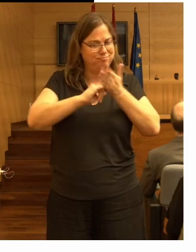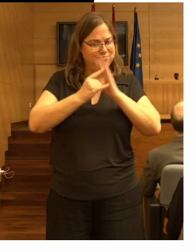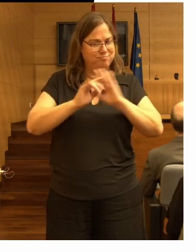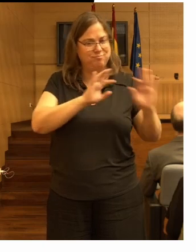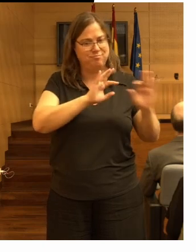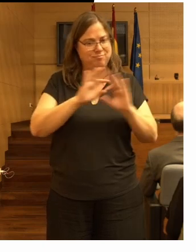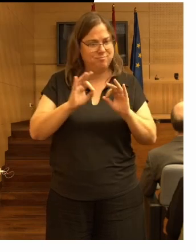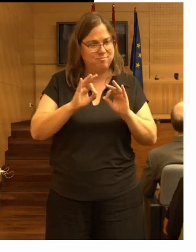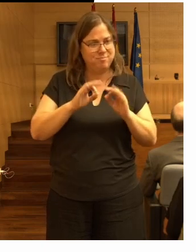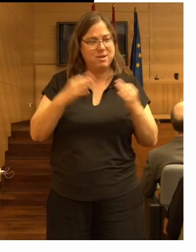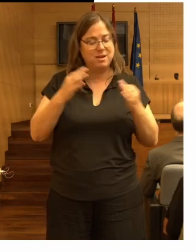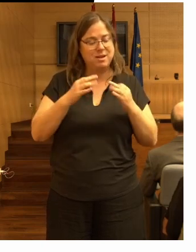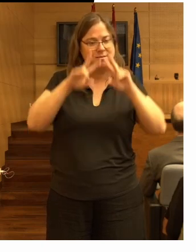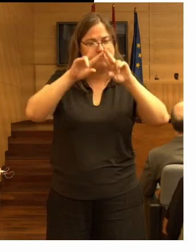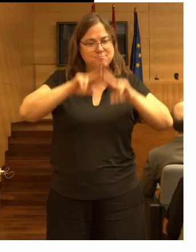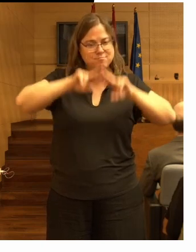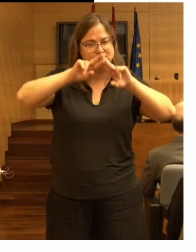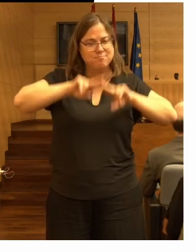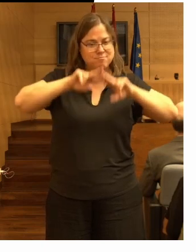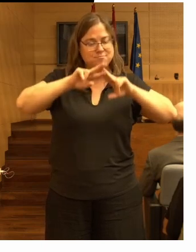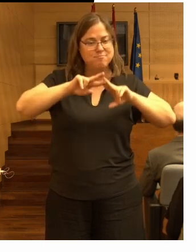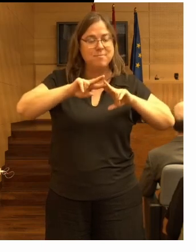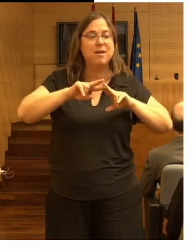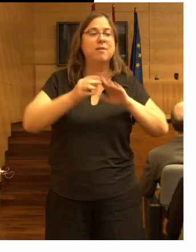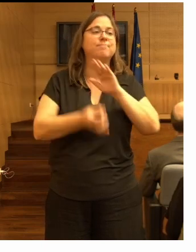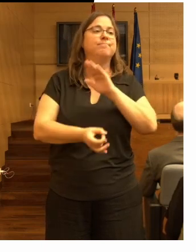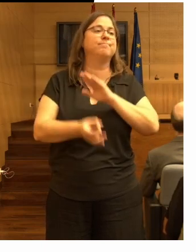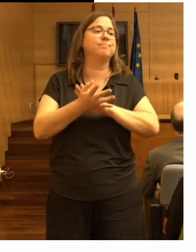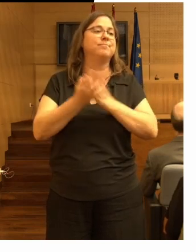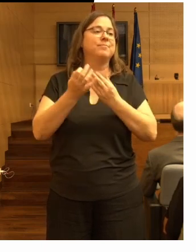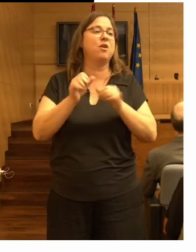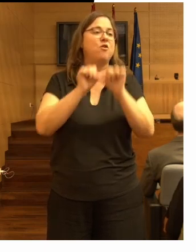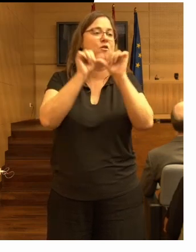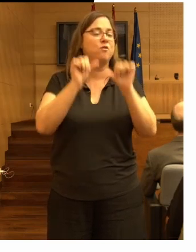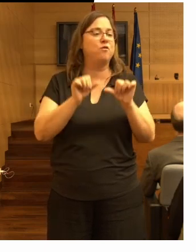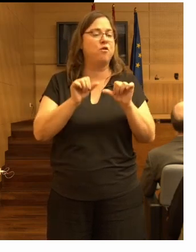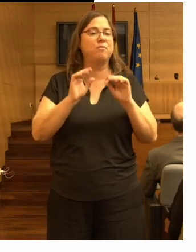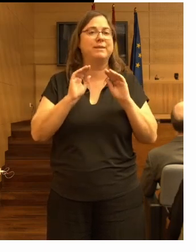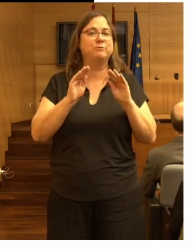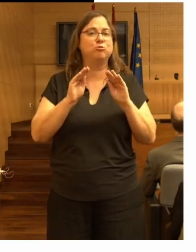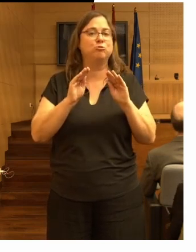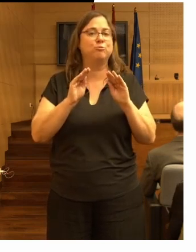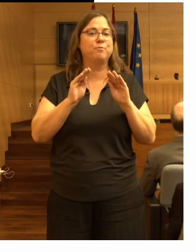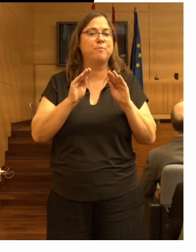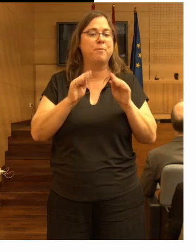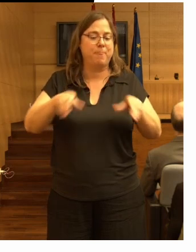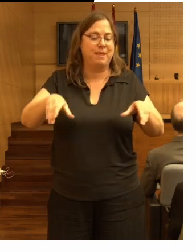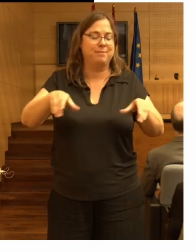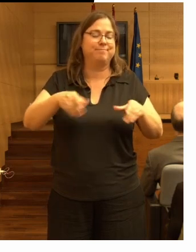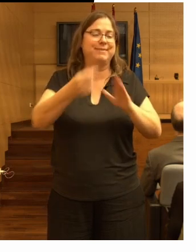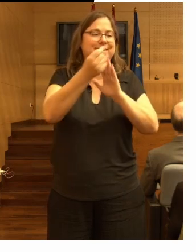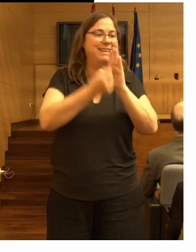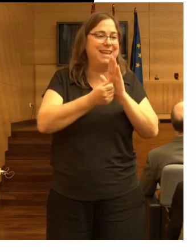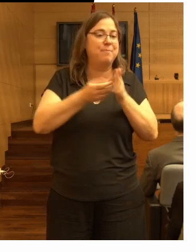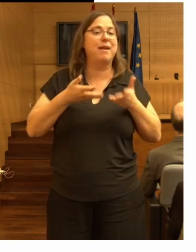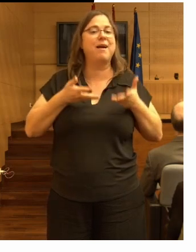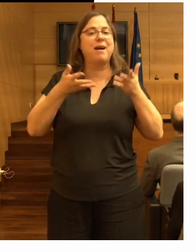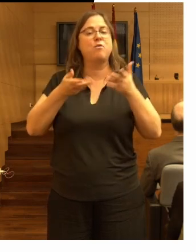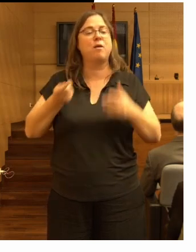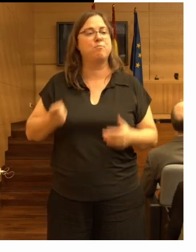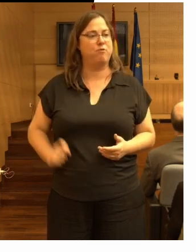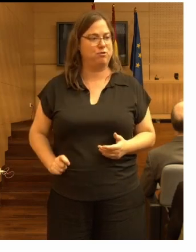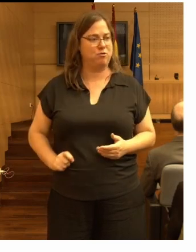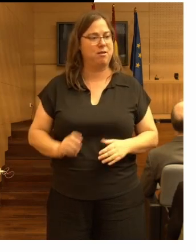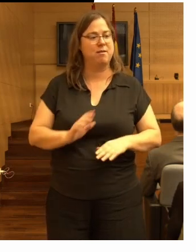y investigadores clínicos desarrollaron una serie de directrices para ayudar al personal clínico